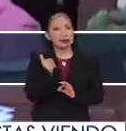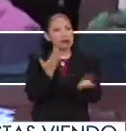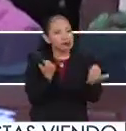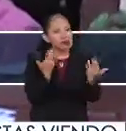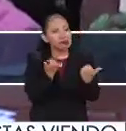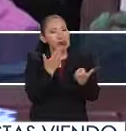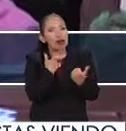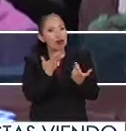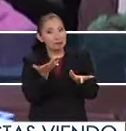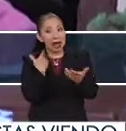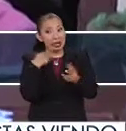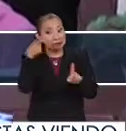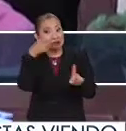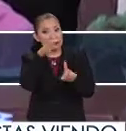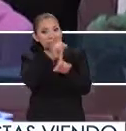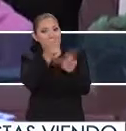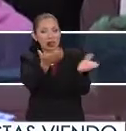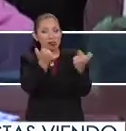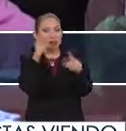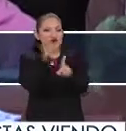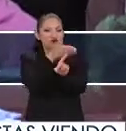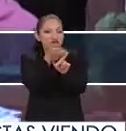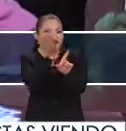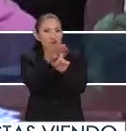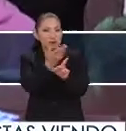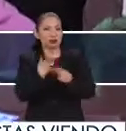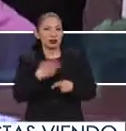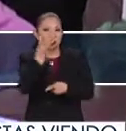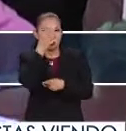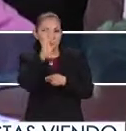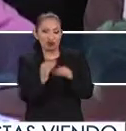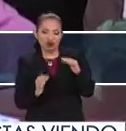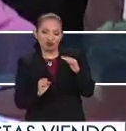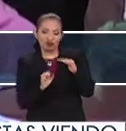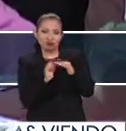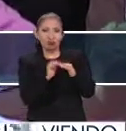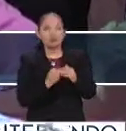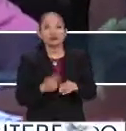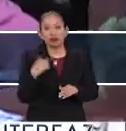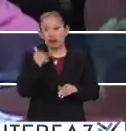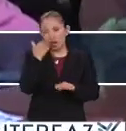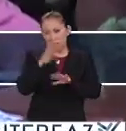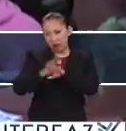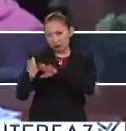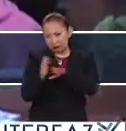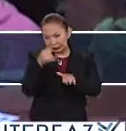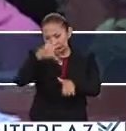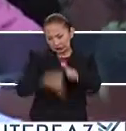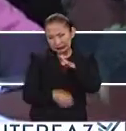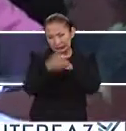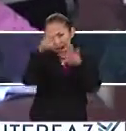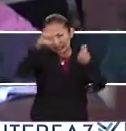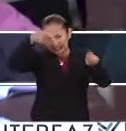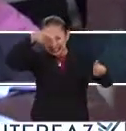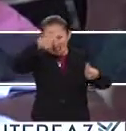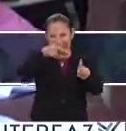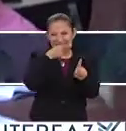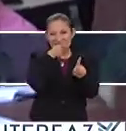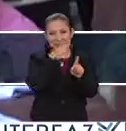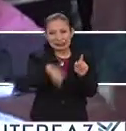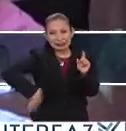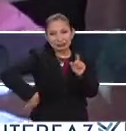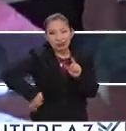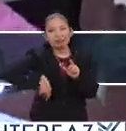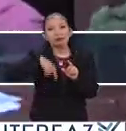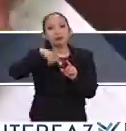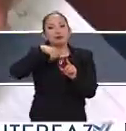obtendremos una gran meta importante para llegar a ese 4%. Yo quisiera andar un poco más, directora, en este punto precisamente que usted